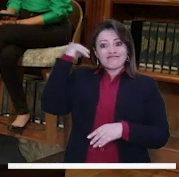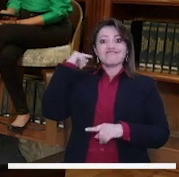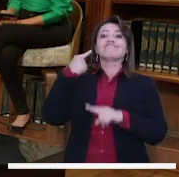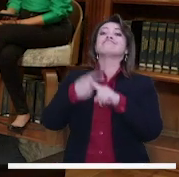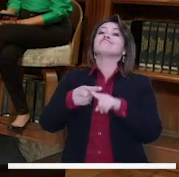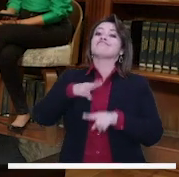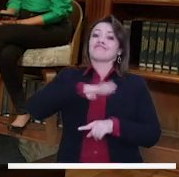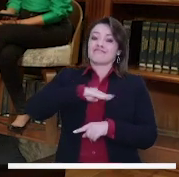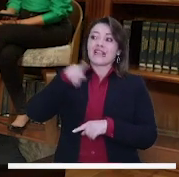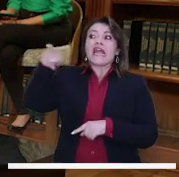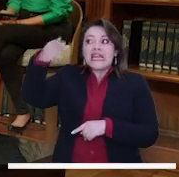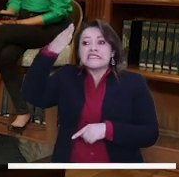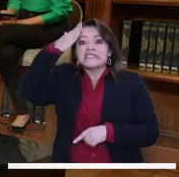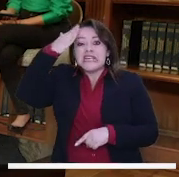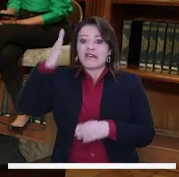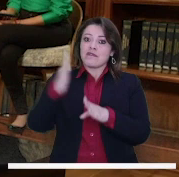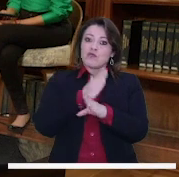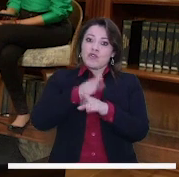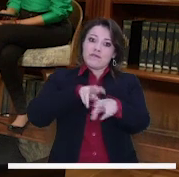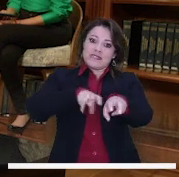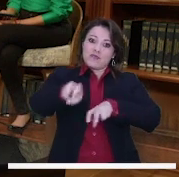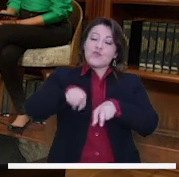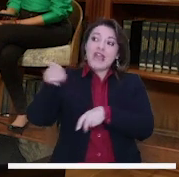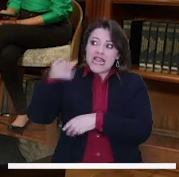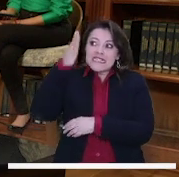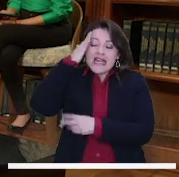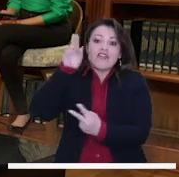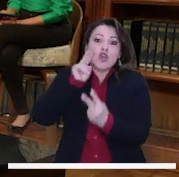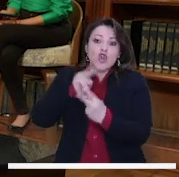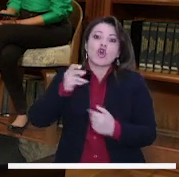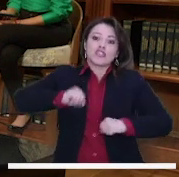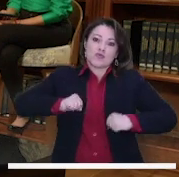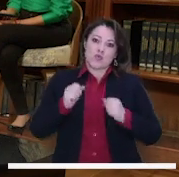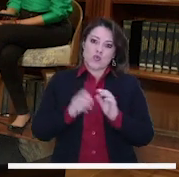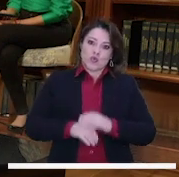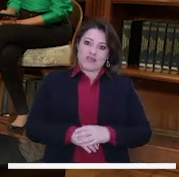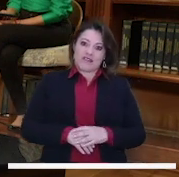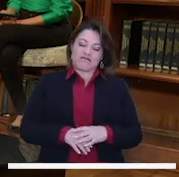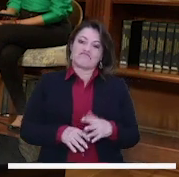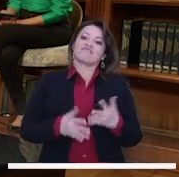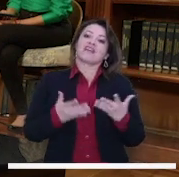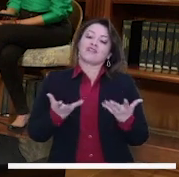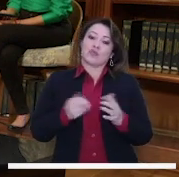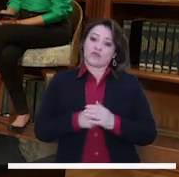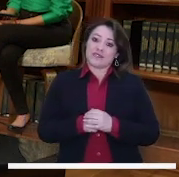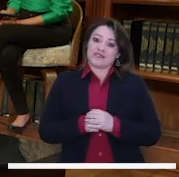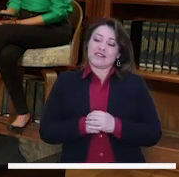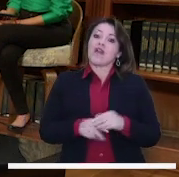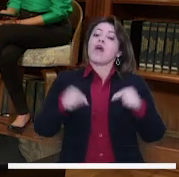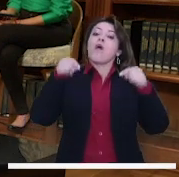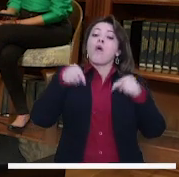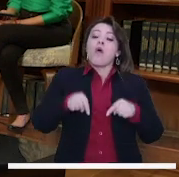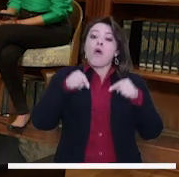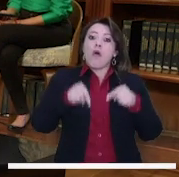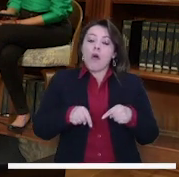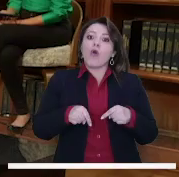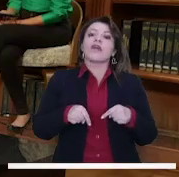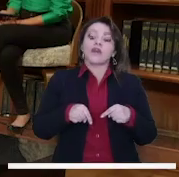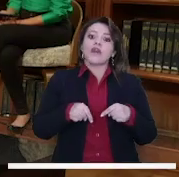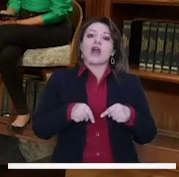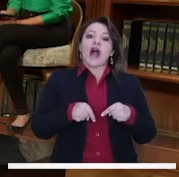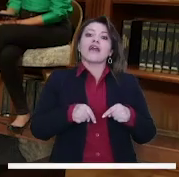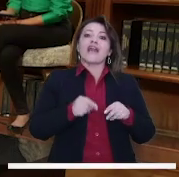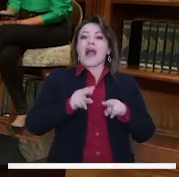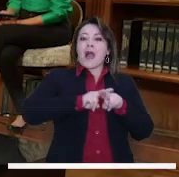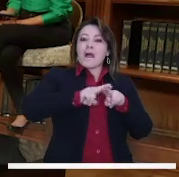alcalde de la ciudad de Bogotá, él sabe los problemas de movilidad, él sabe los problemas que tiene esta ciudad. Y es cuando nosotros no podemos tolerar como ciudadanos que hoy esté condicionando